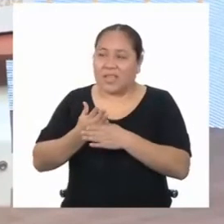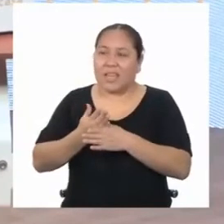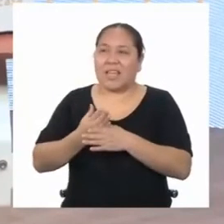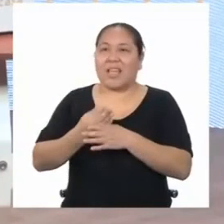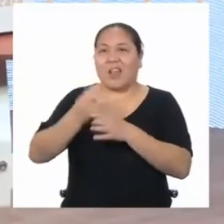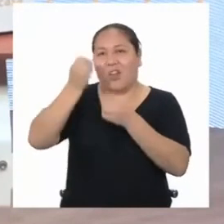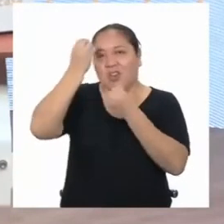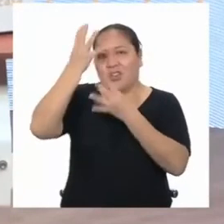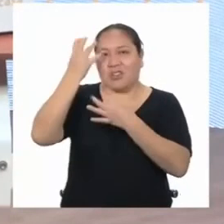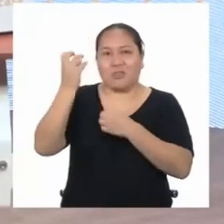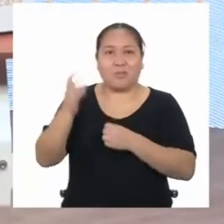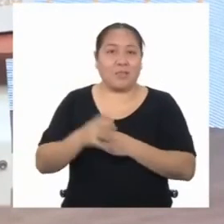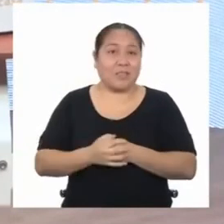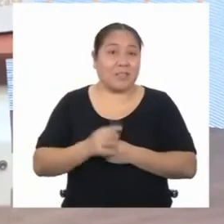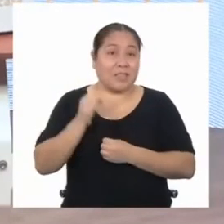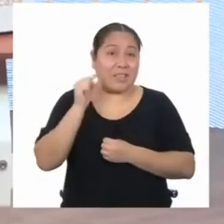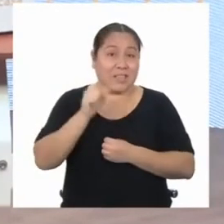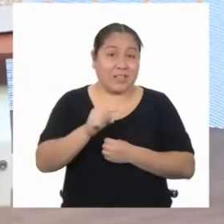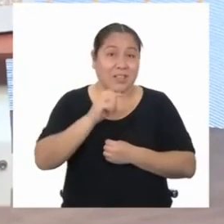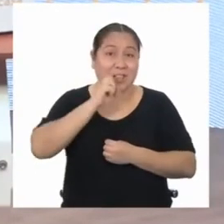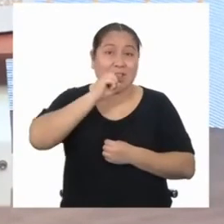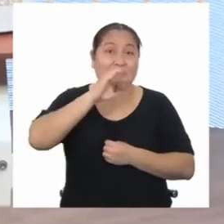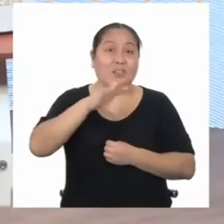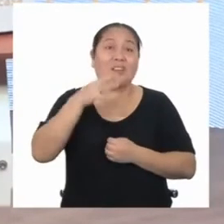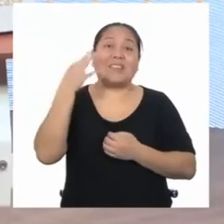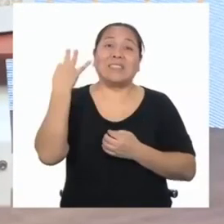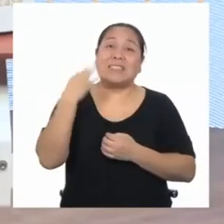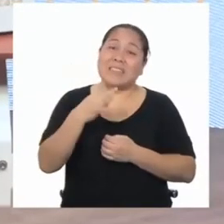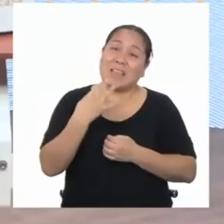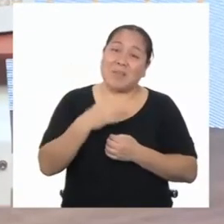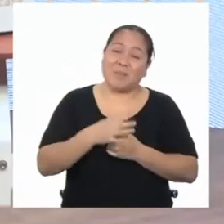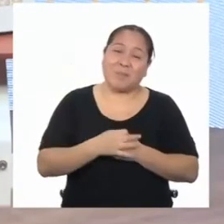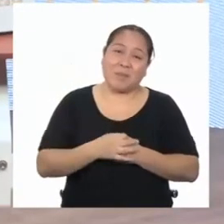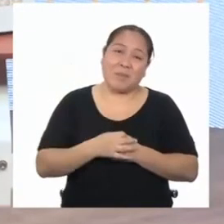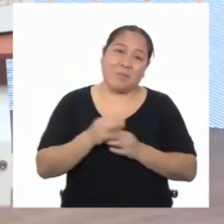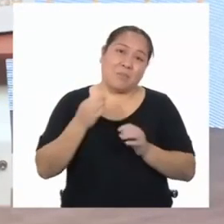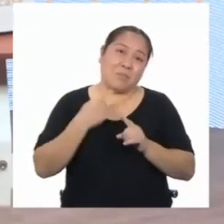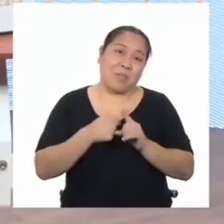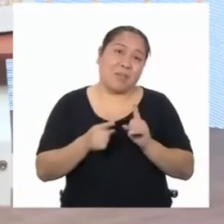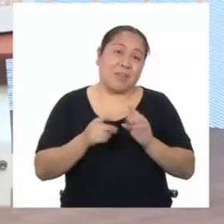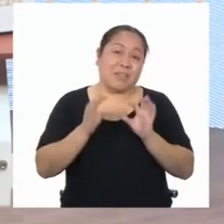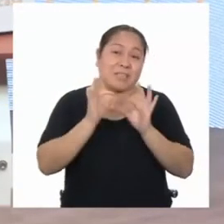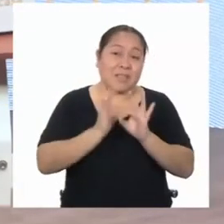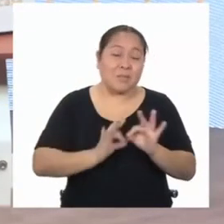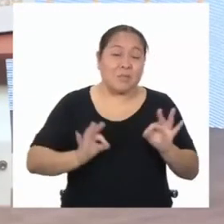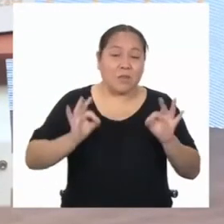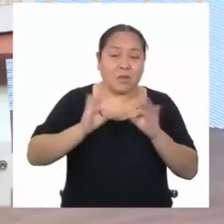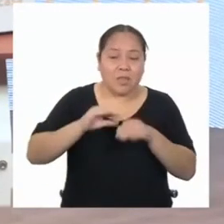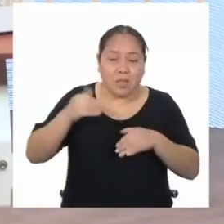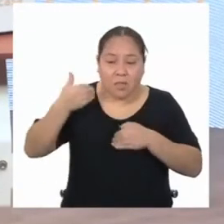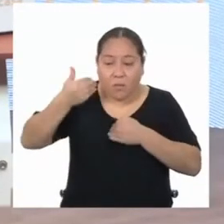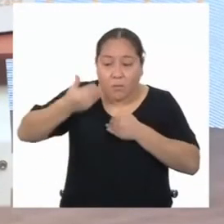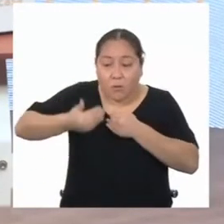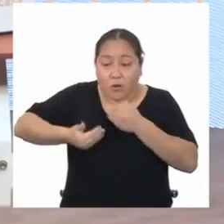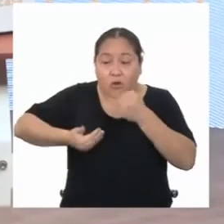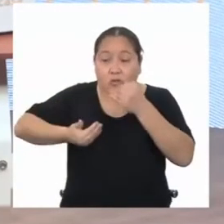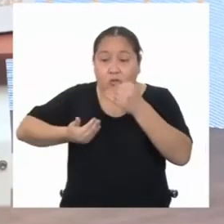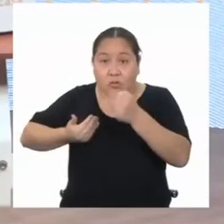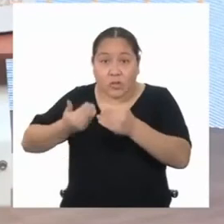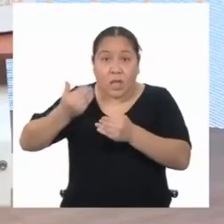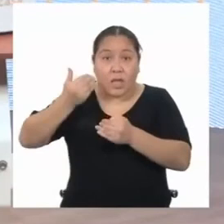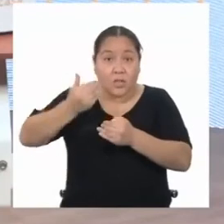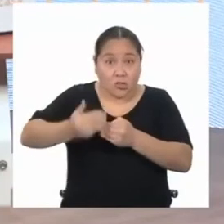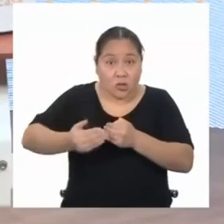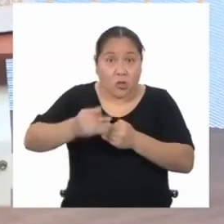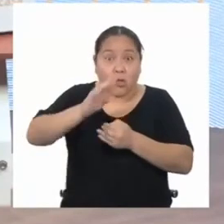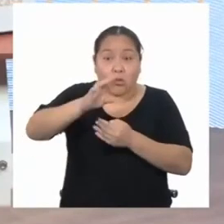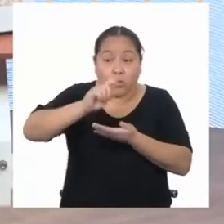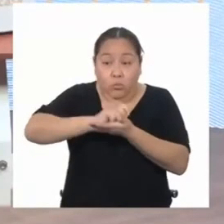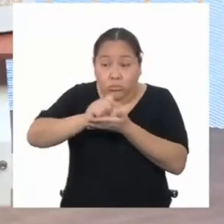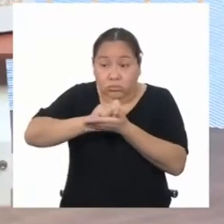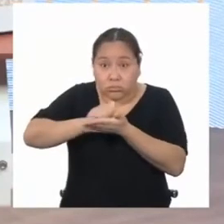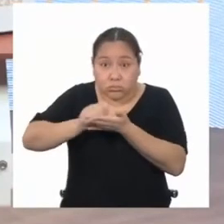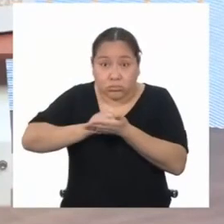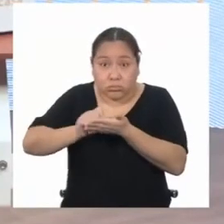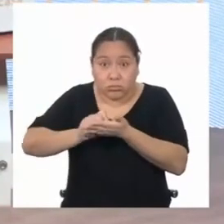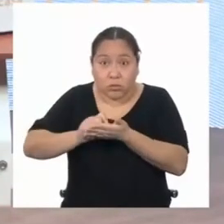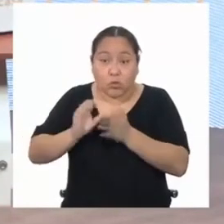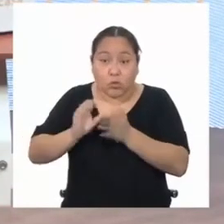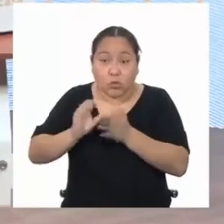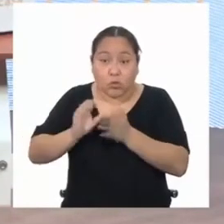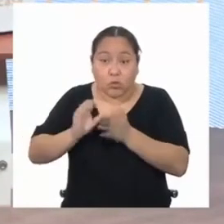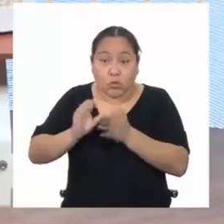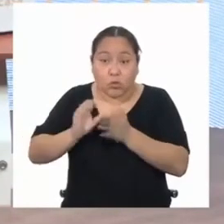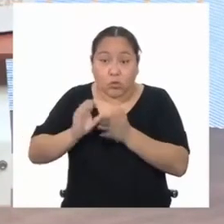Ah, y esto lo repito siempre. Pero es importante que registren todo el proceso de sus cálculos en sus cuadernos o en las hojas que tengan